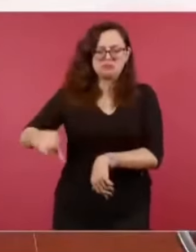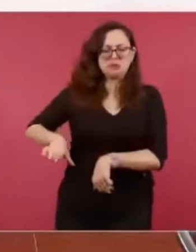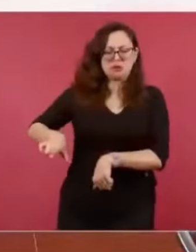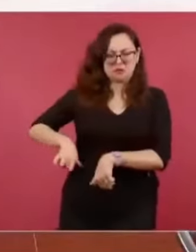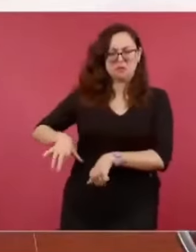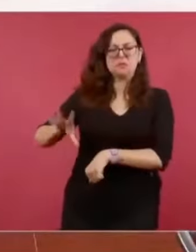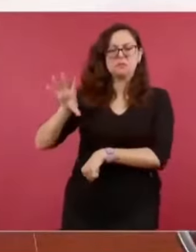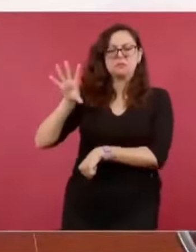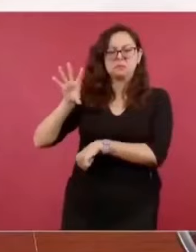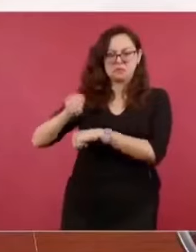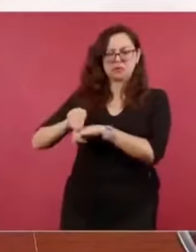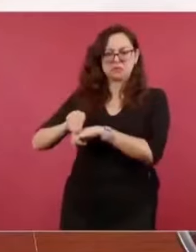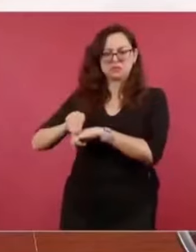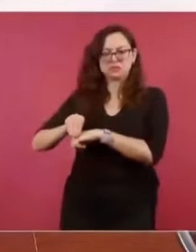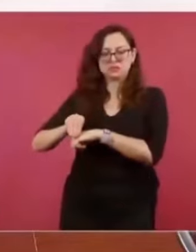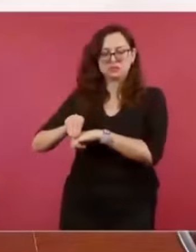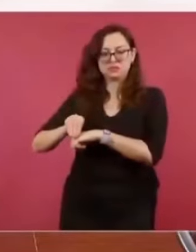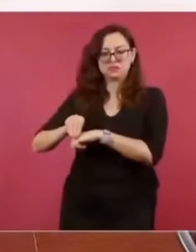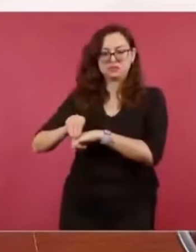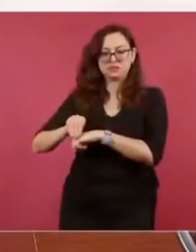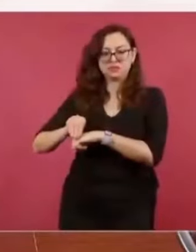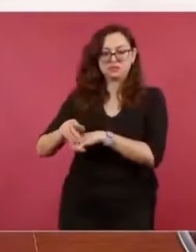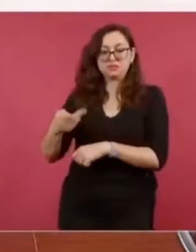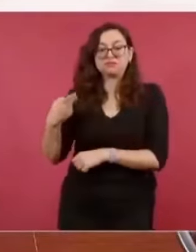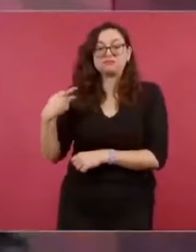cuando apabullaba Televisa,